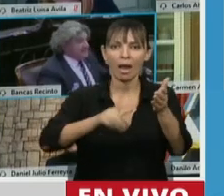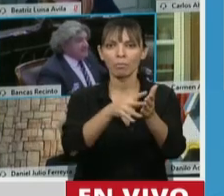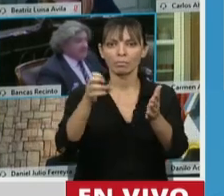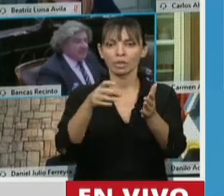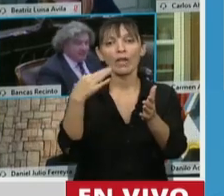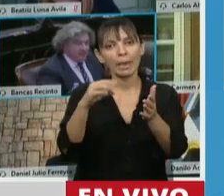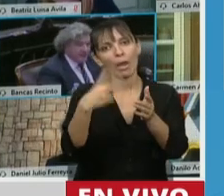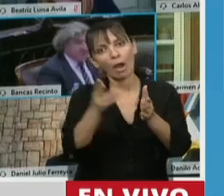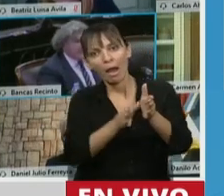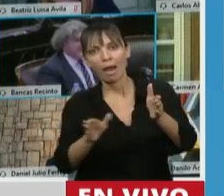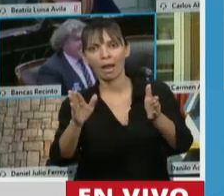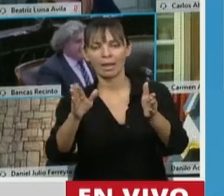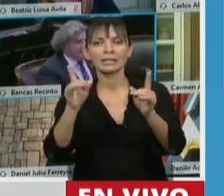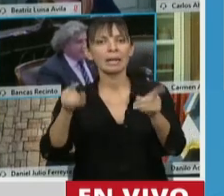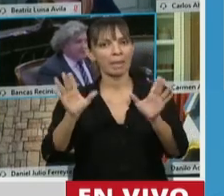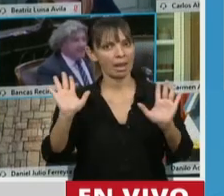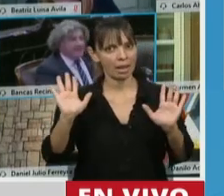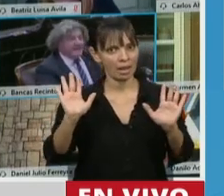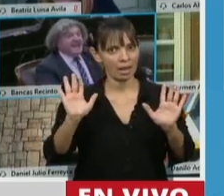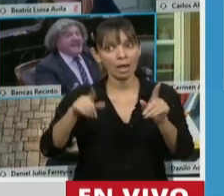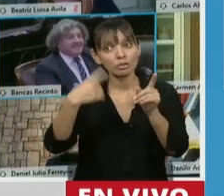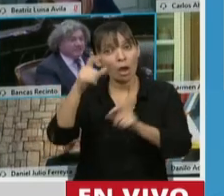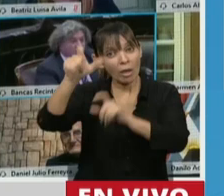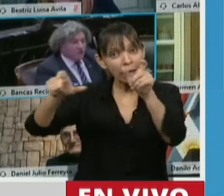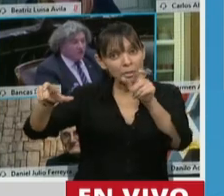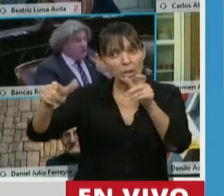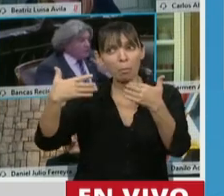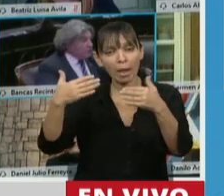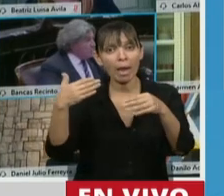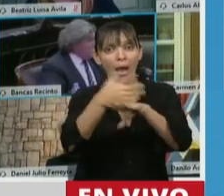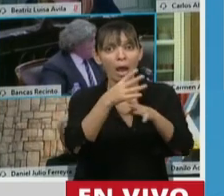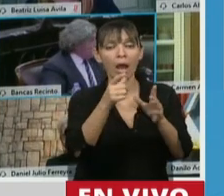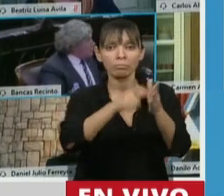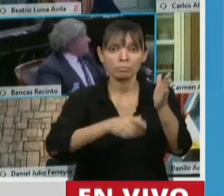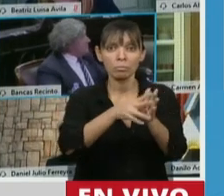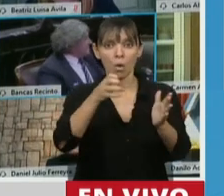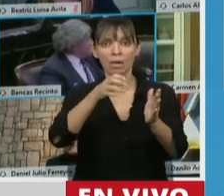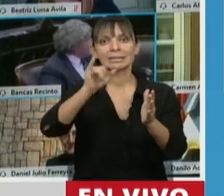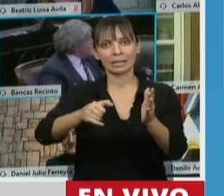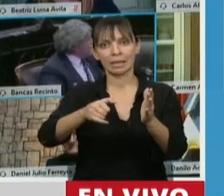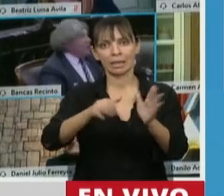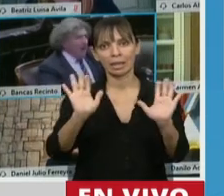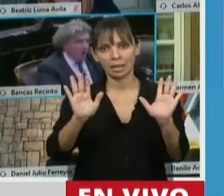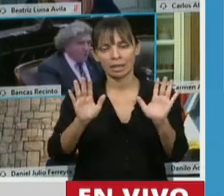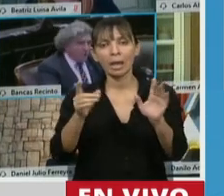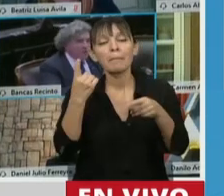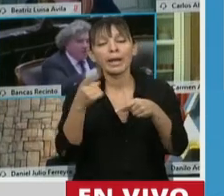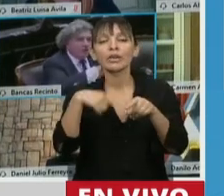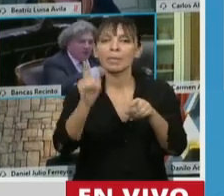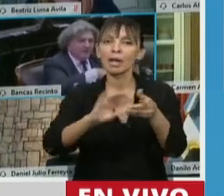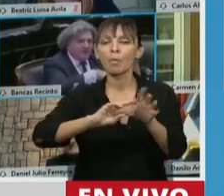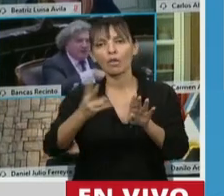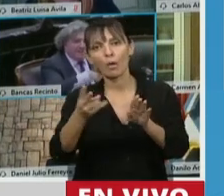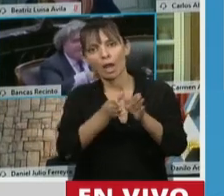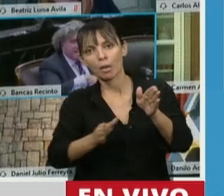permitir el acceso de todos los usuarios del sistema de salud, aún todavía con la receta de papel, por un